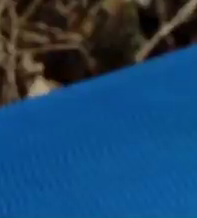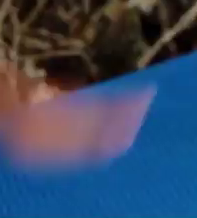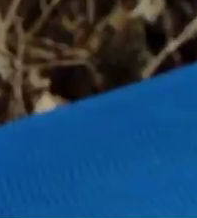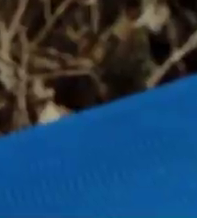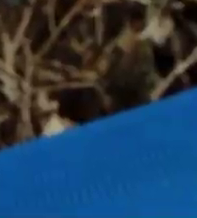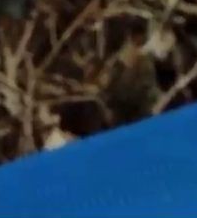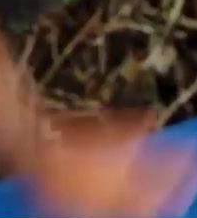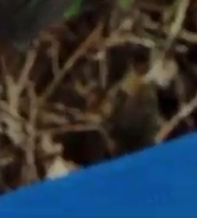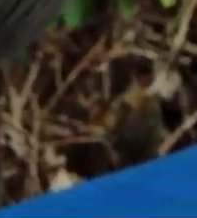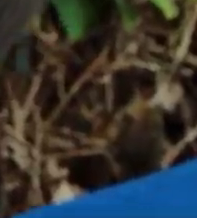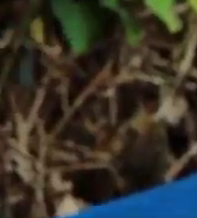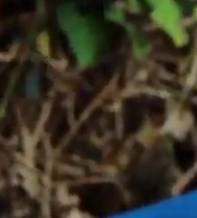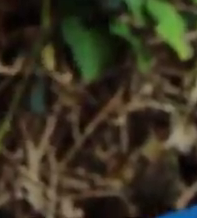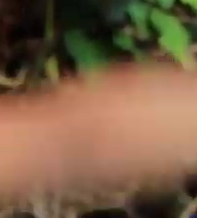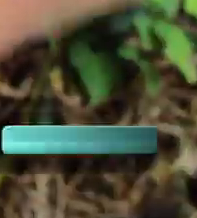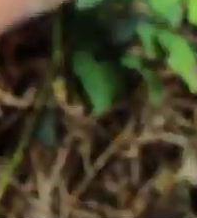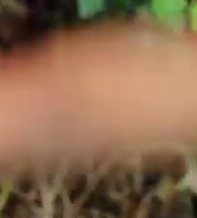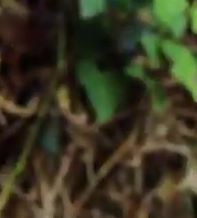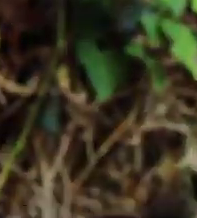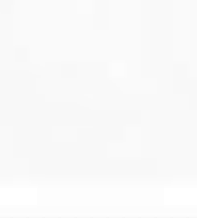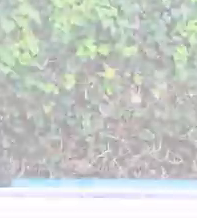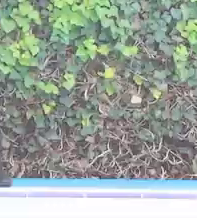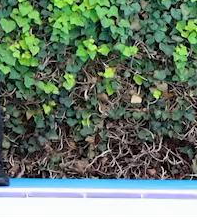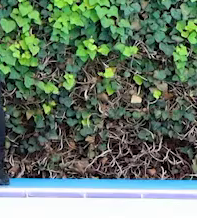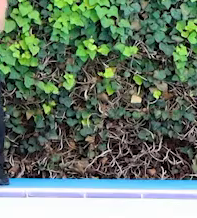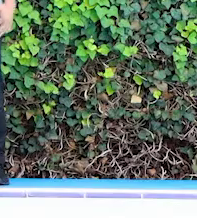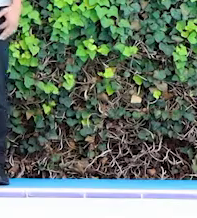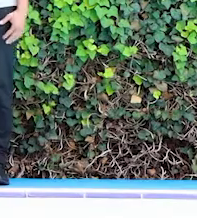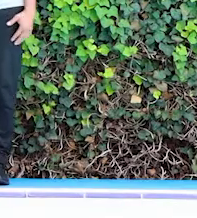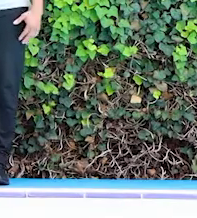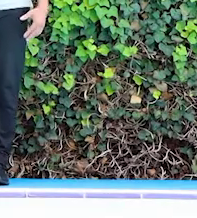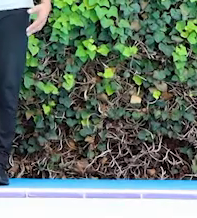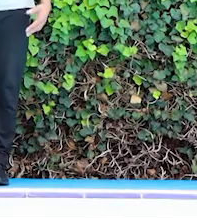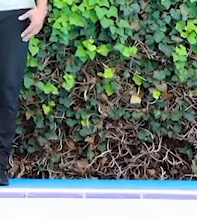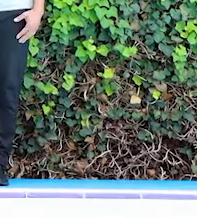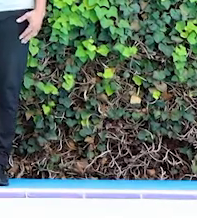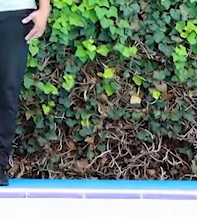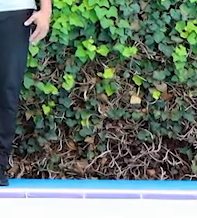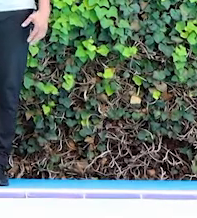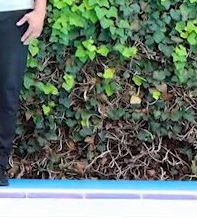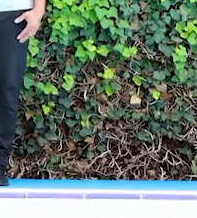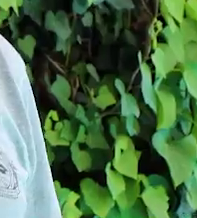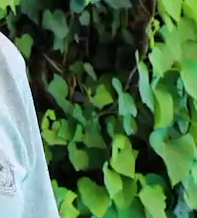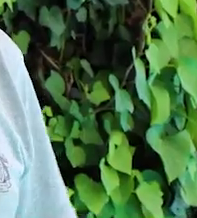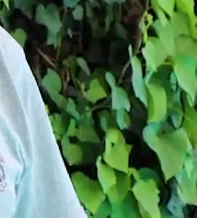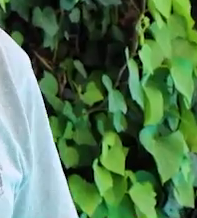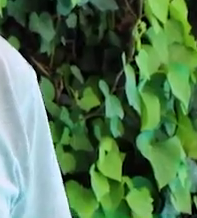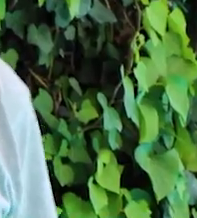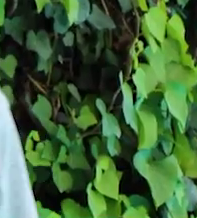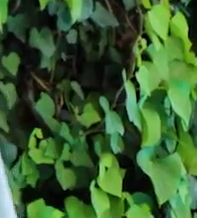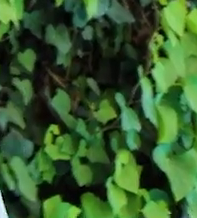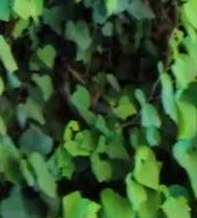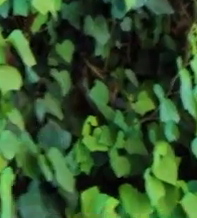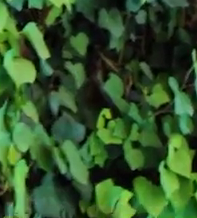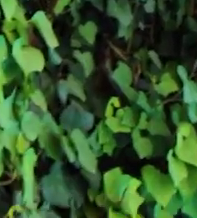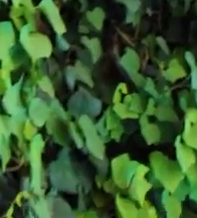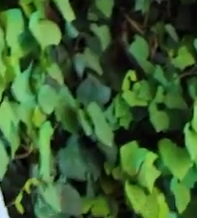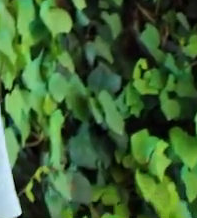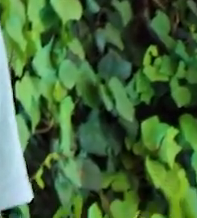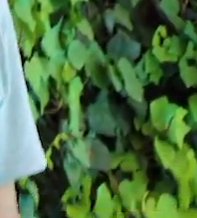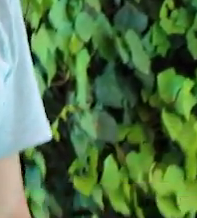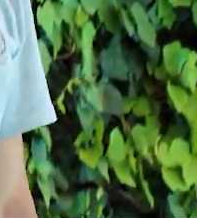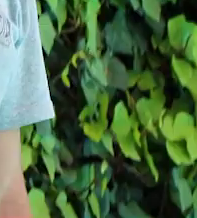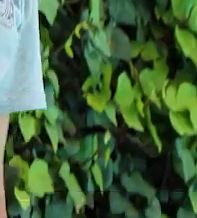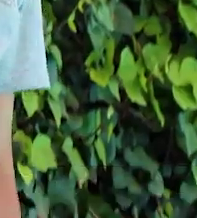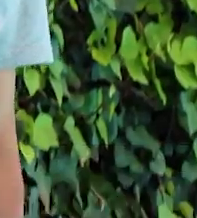Procura que siempre tus brazos vayan al frente. A continuación vamos a hacer una plancha lateral. ¿Qué es una plancha lateral? Nos vamos a acostar